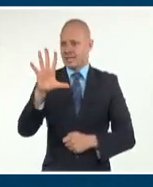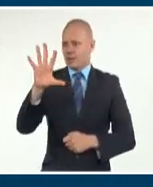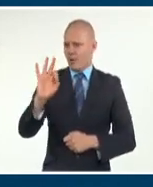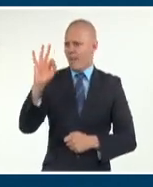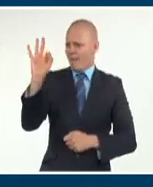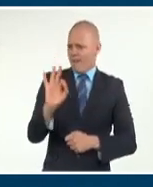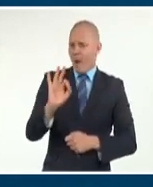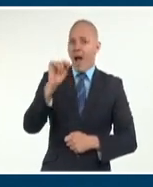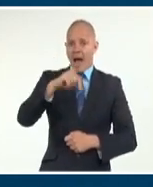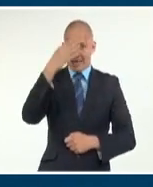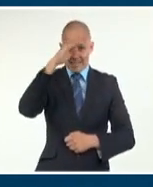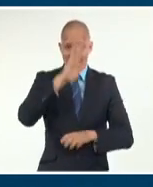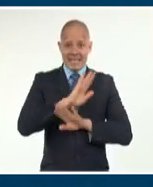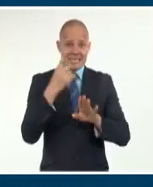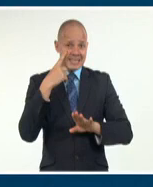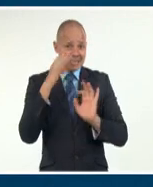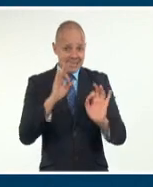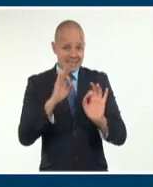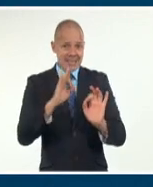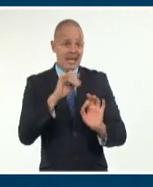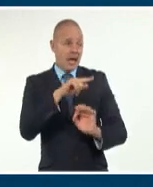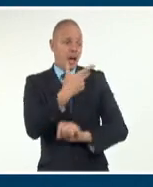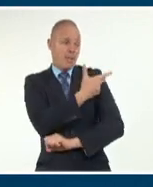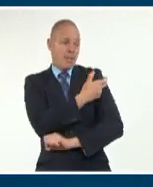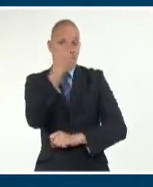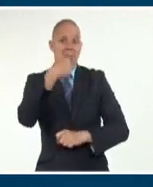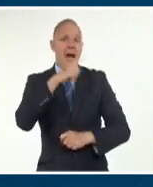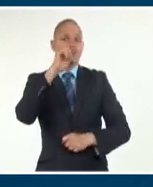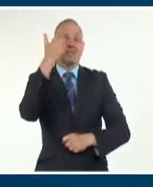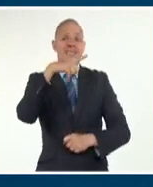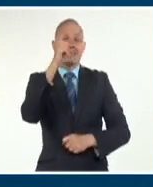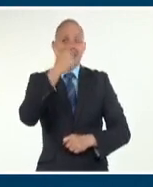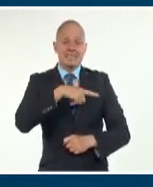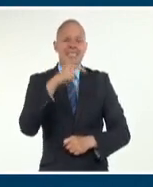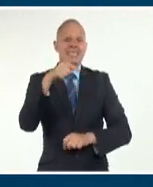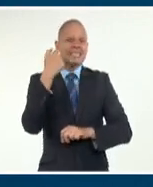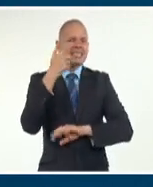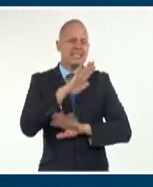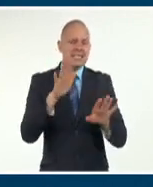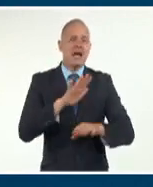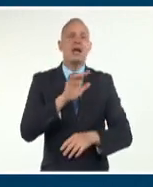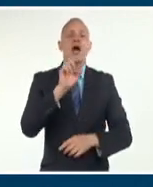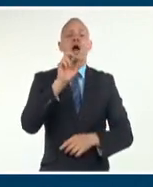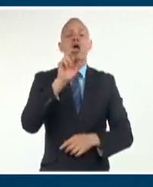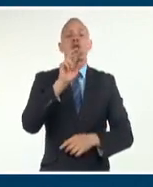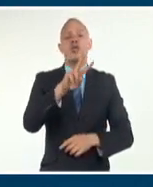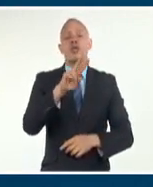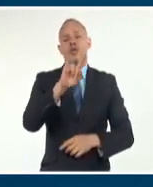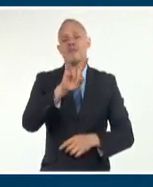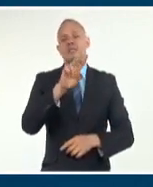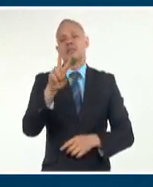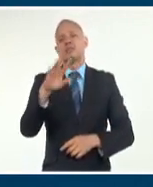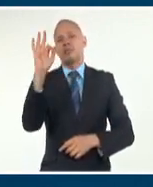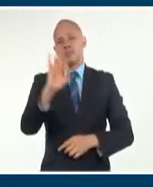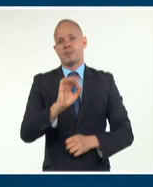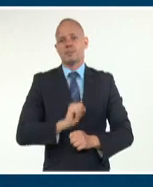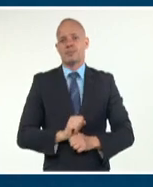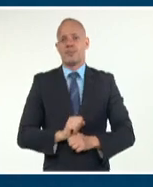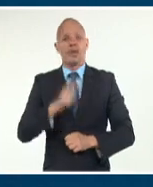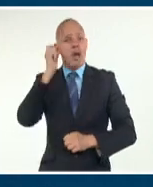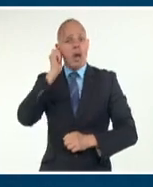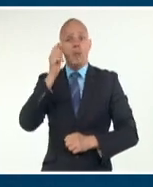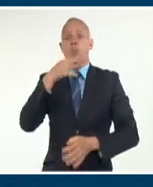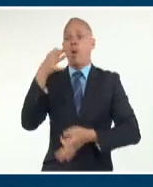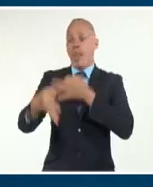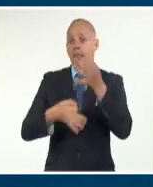Abdala, Marta Ayala, directora de la institución científica, en un encuentro con el primer secretario del Comité Central